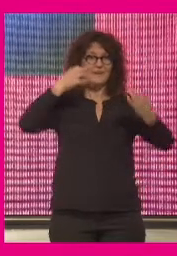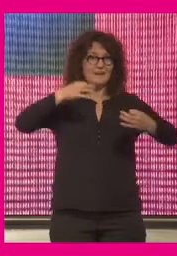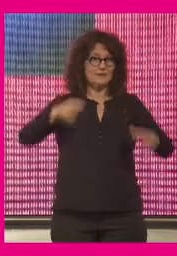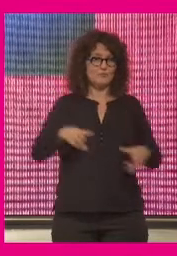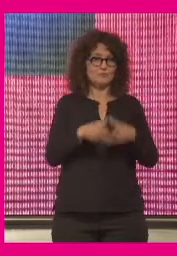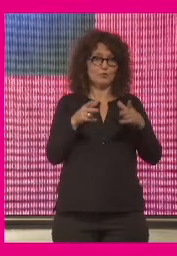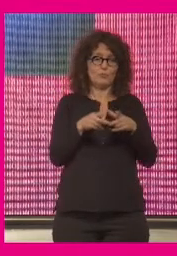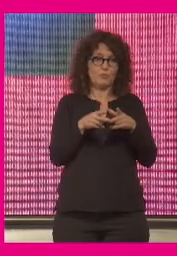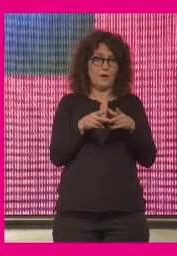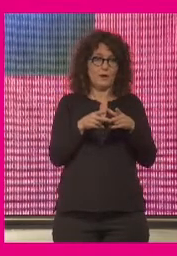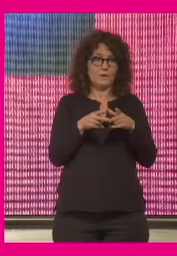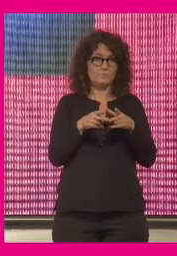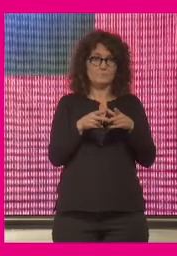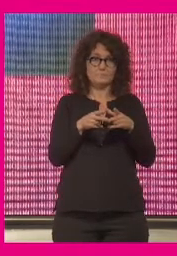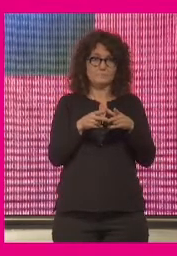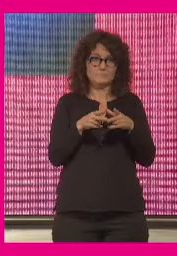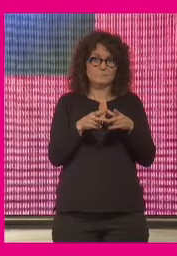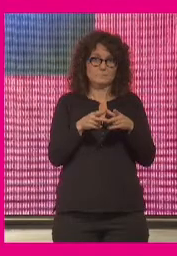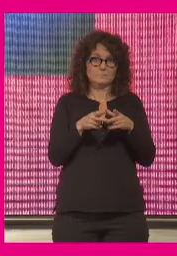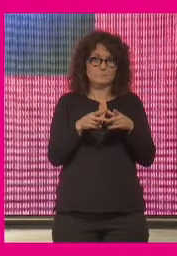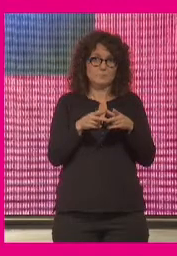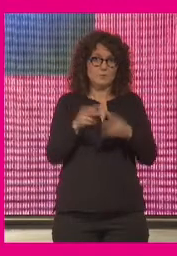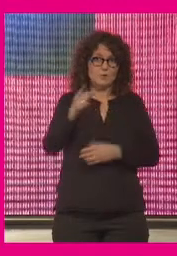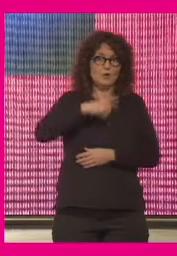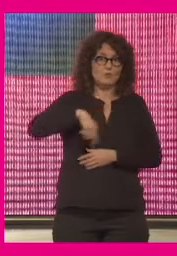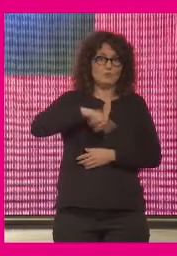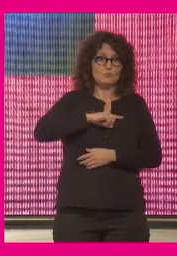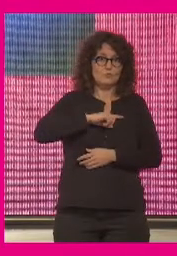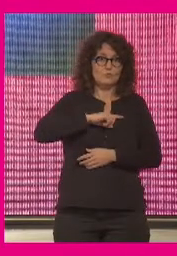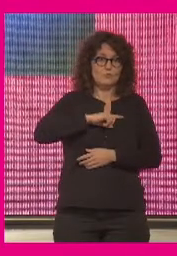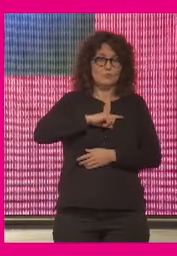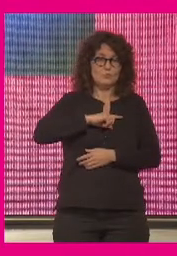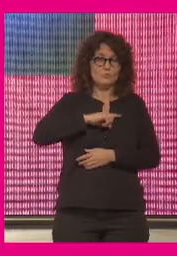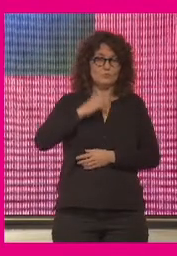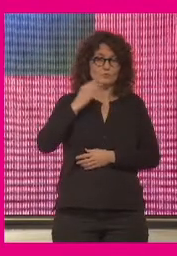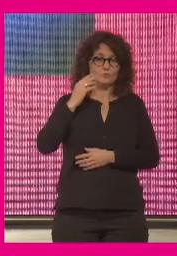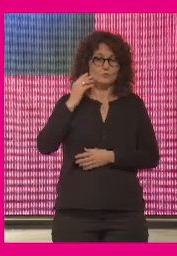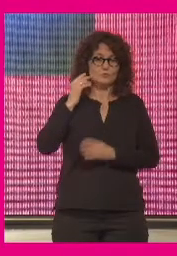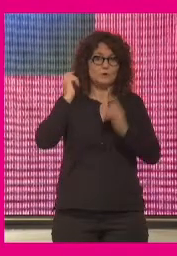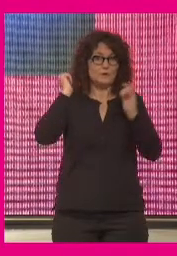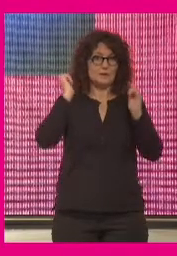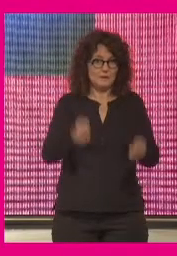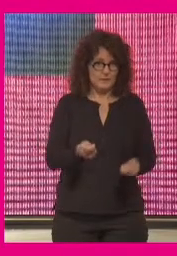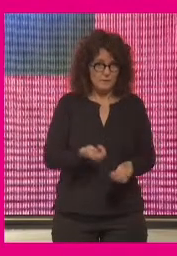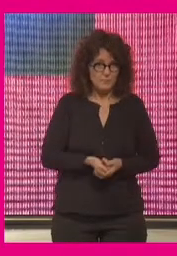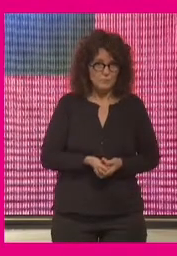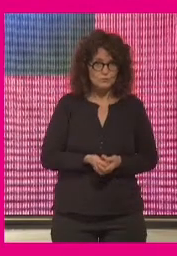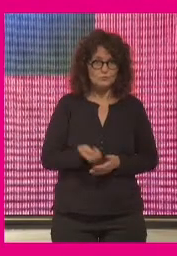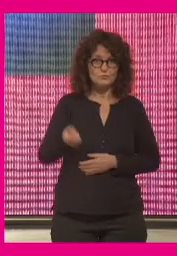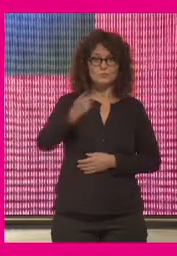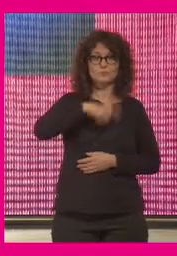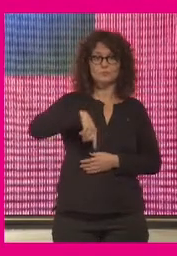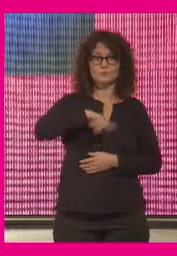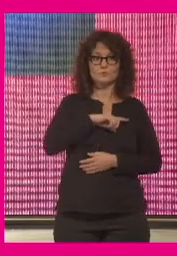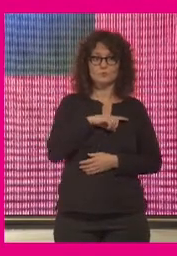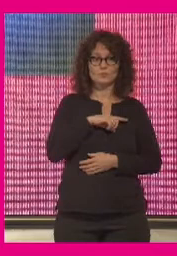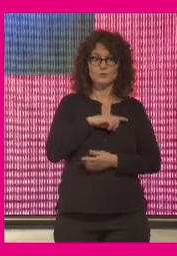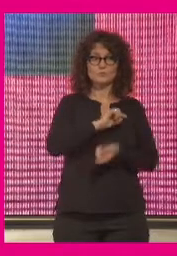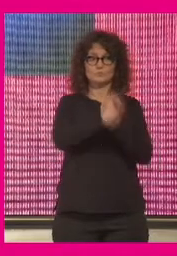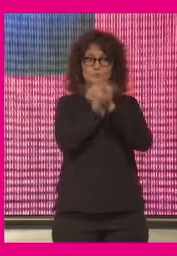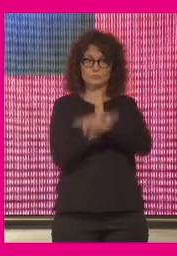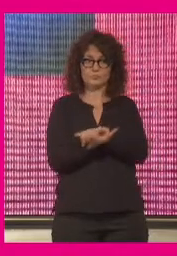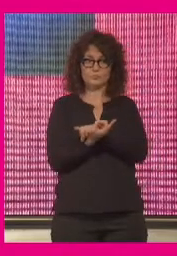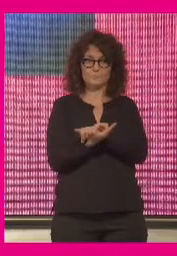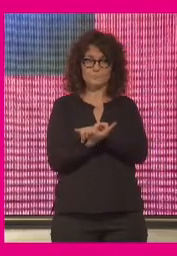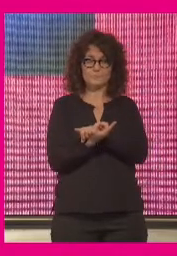social como el que presumimos o tememos más bien al revés desconocemos mucho de nuestra sociedad y se ha